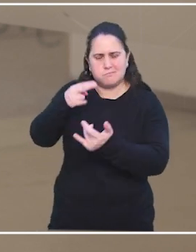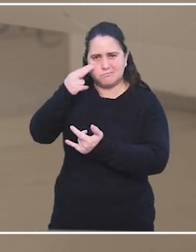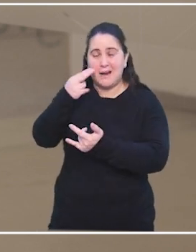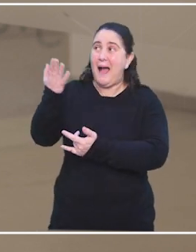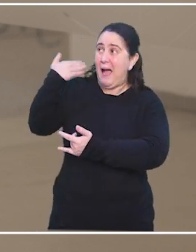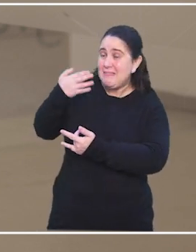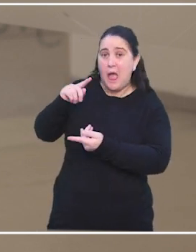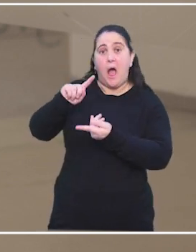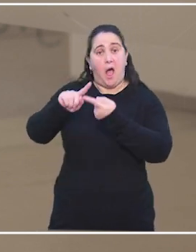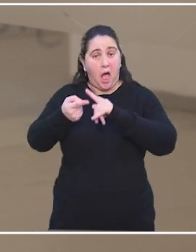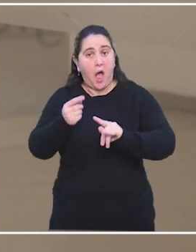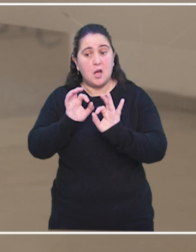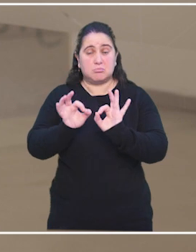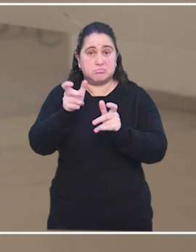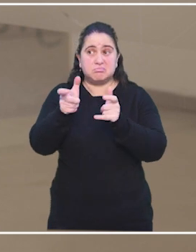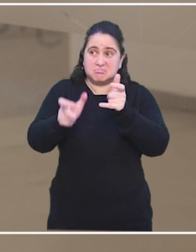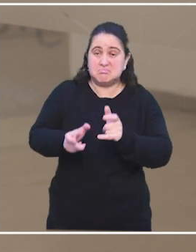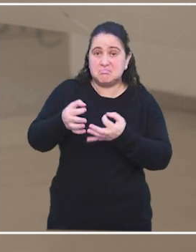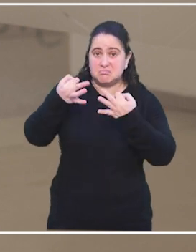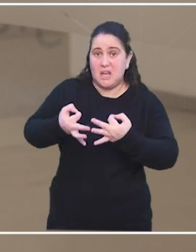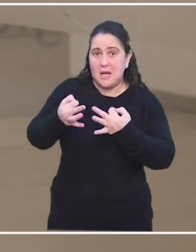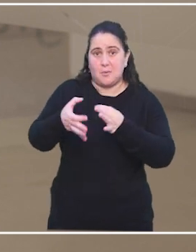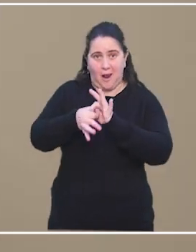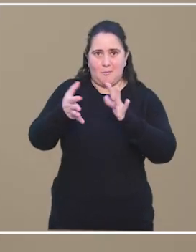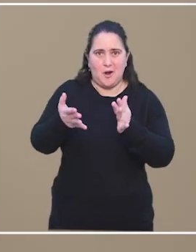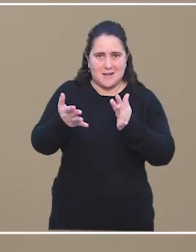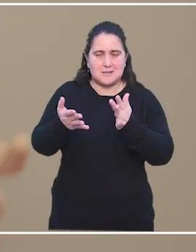formaba parte del debate público democrático moderno,